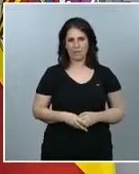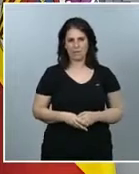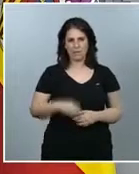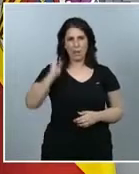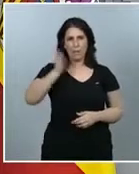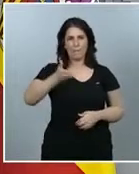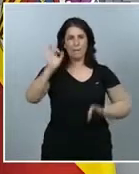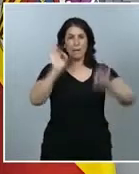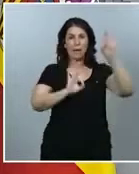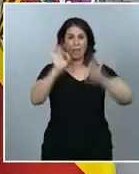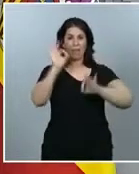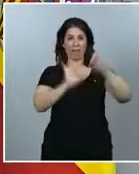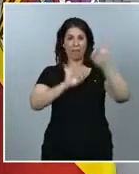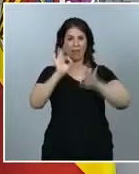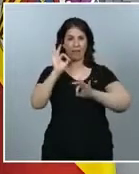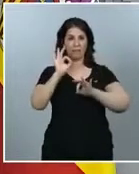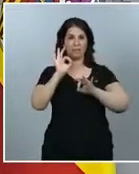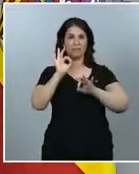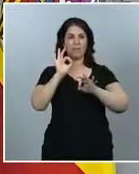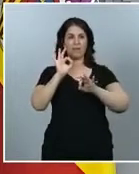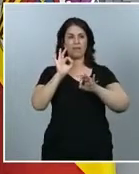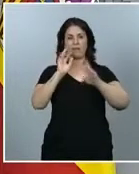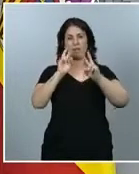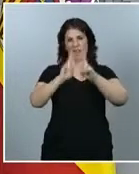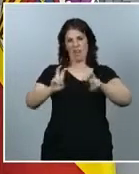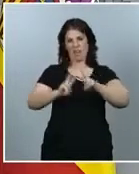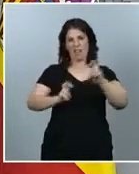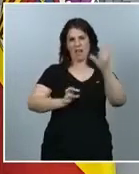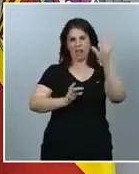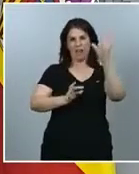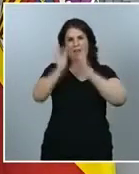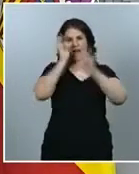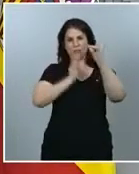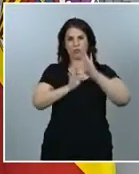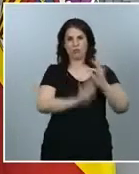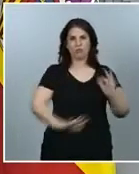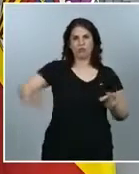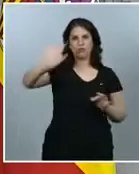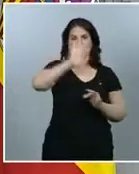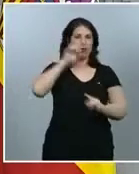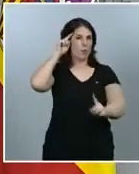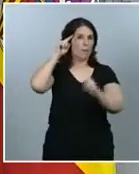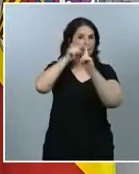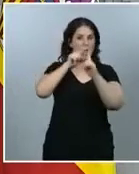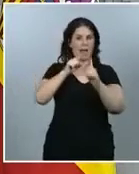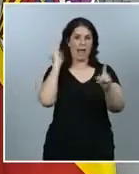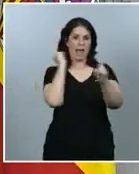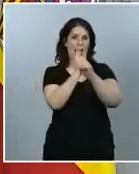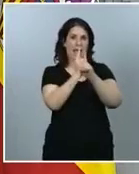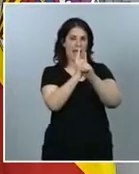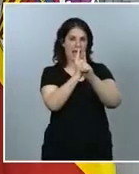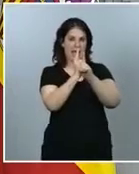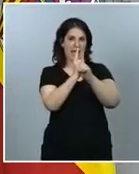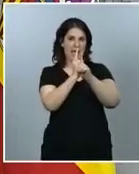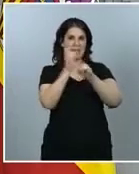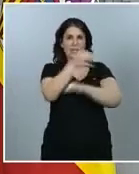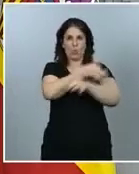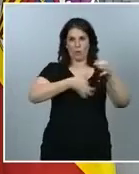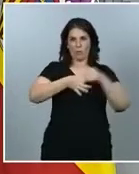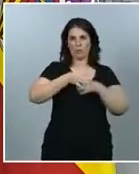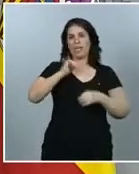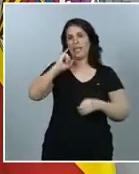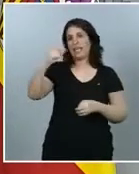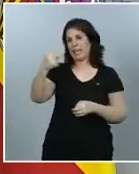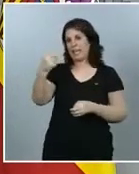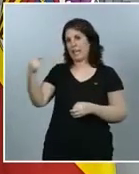datos en el conjunto del país para anticuerpos IgG frente al coronavirus, es en este momento de un